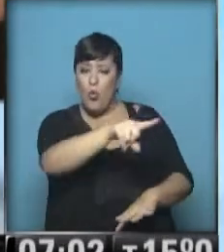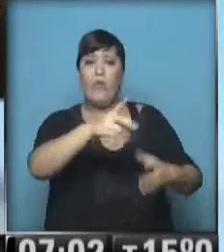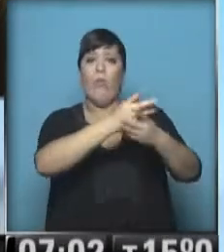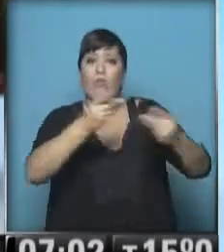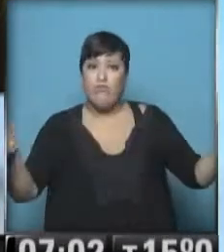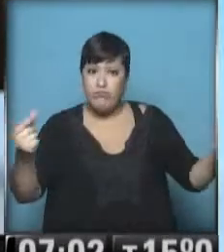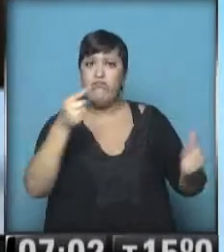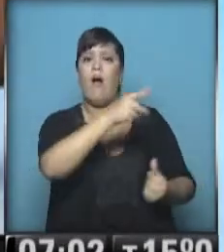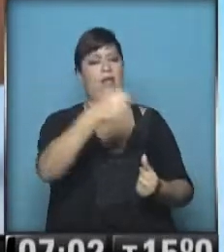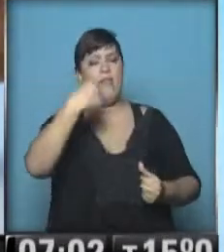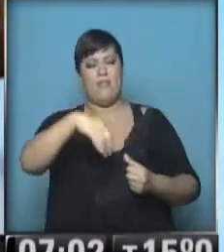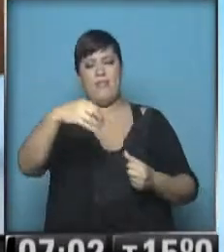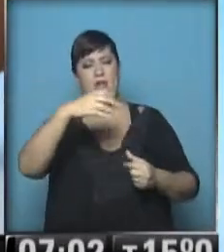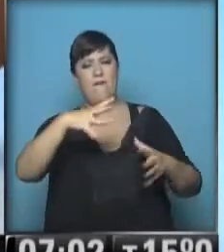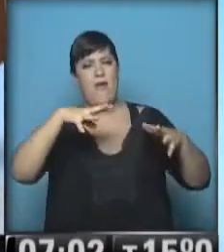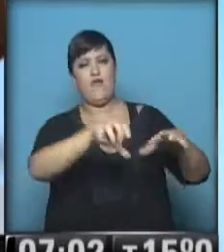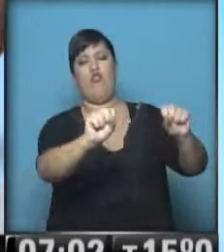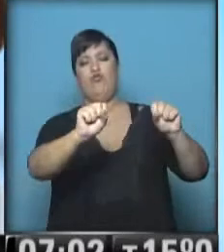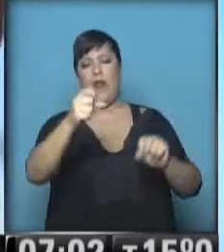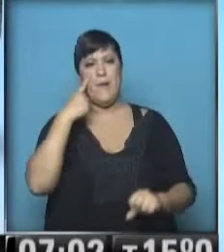hecho que sucedió en Iguala.